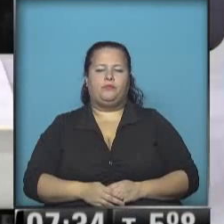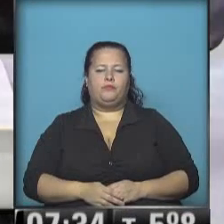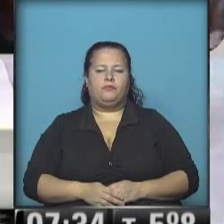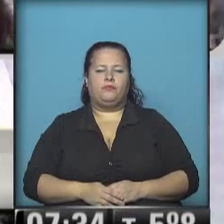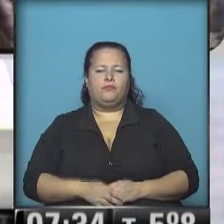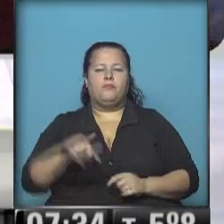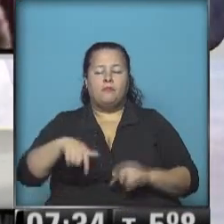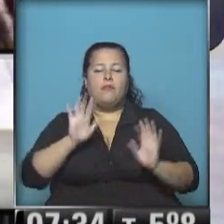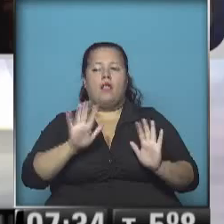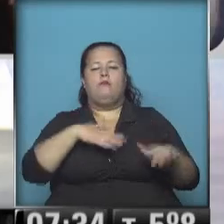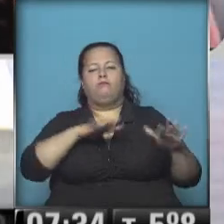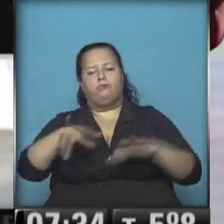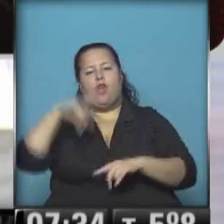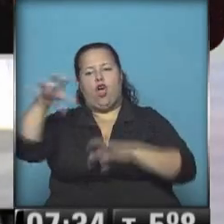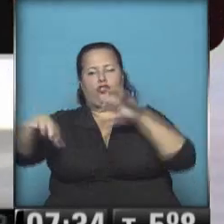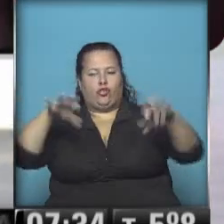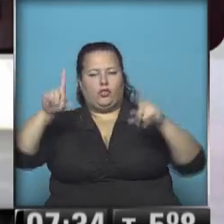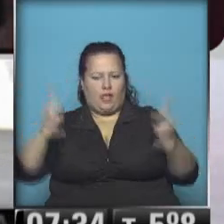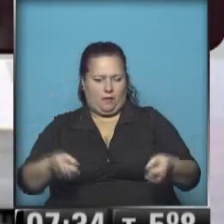realizando para ir a otro lado también.